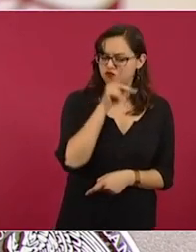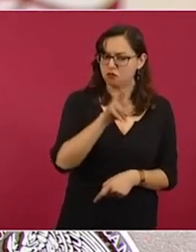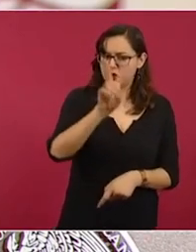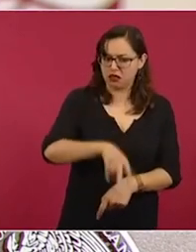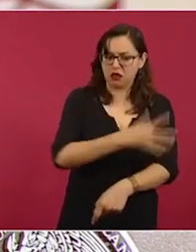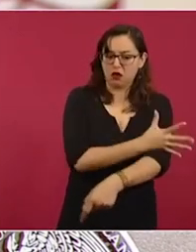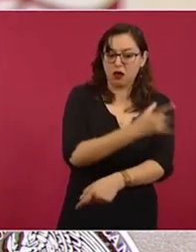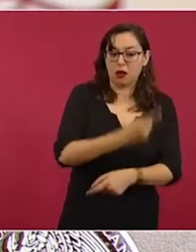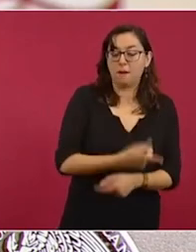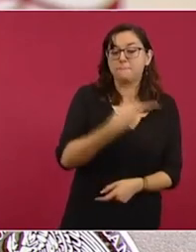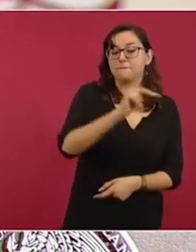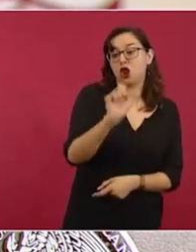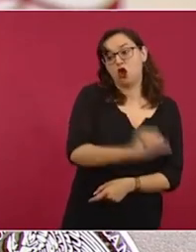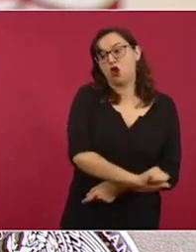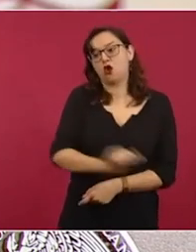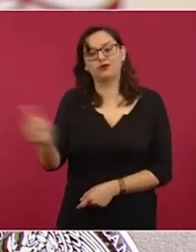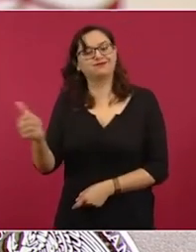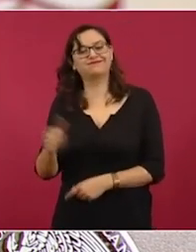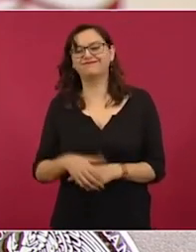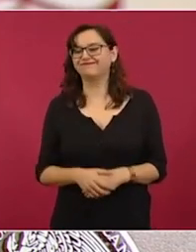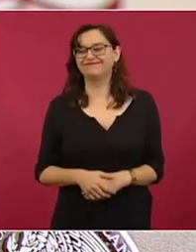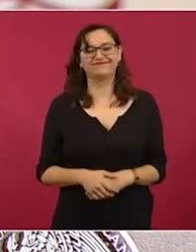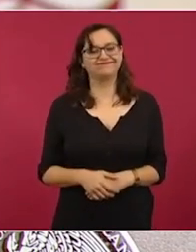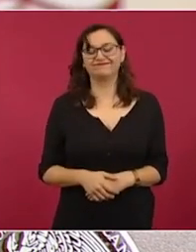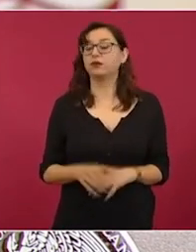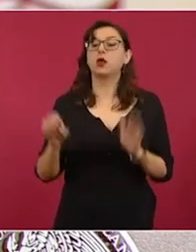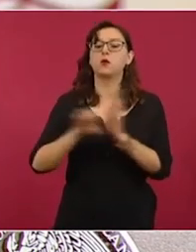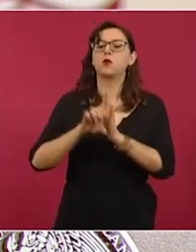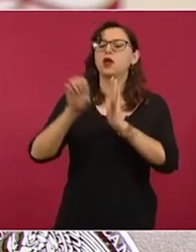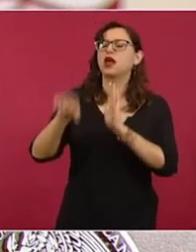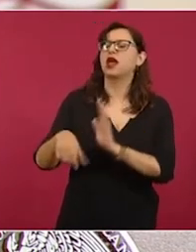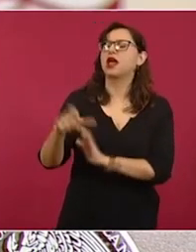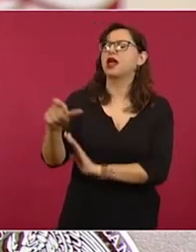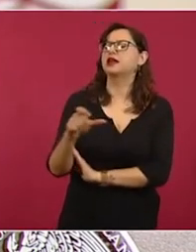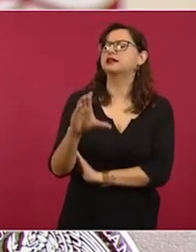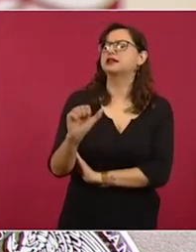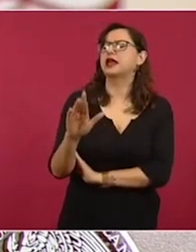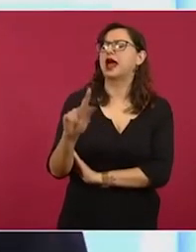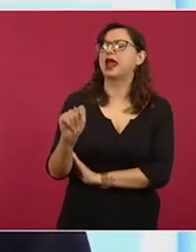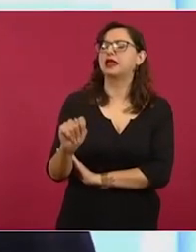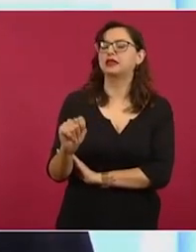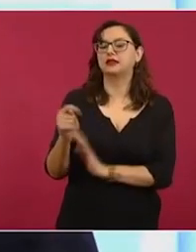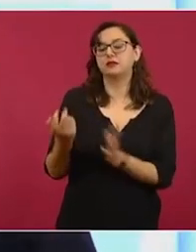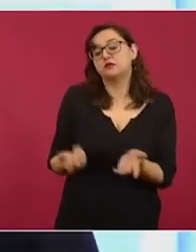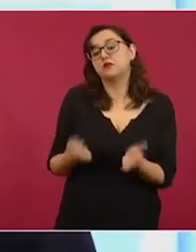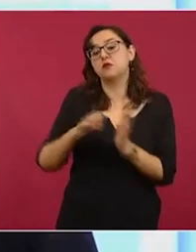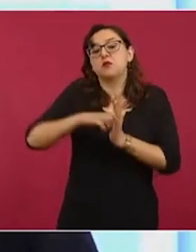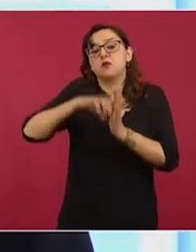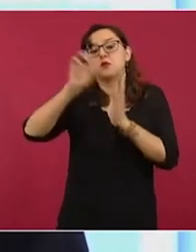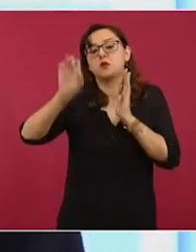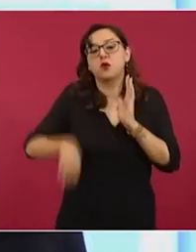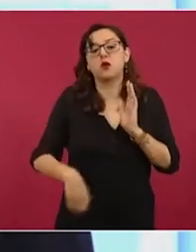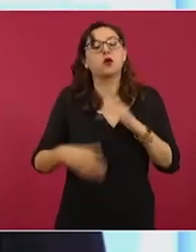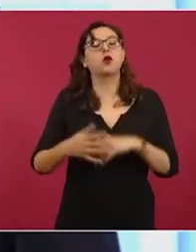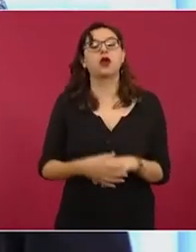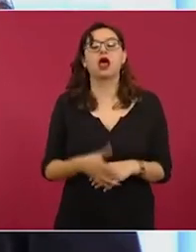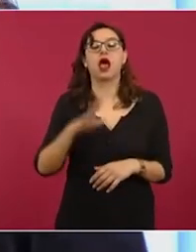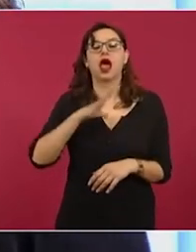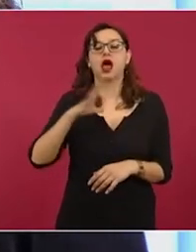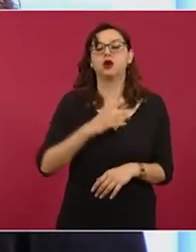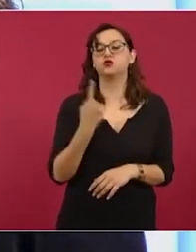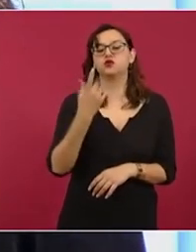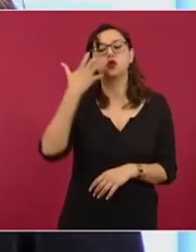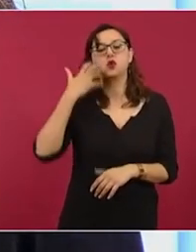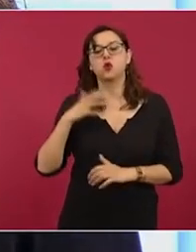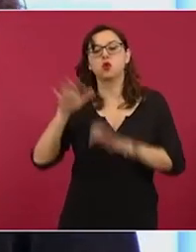Ixcaret. Por ejemplo, una de las asociaciones más activas son Jaguar Wildlife Center AC,